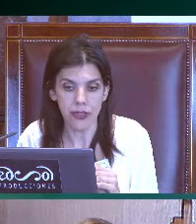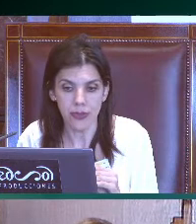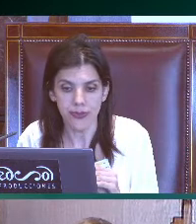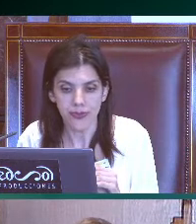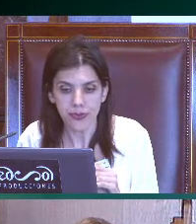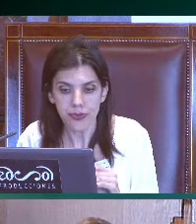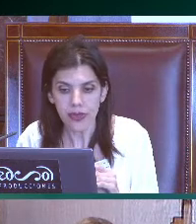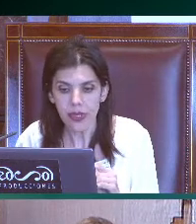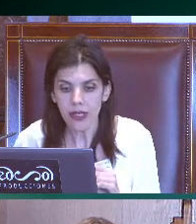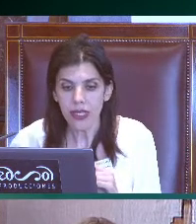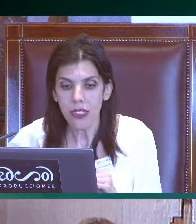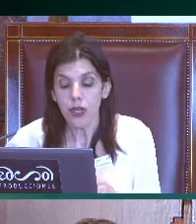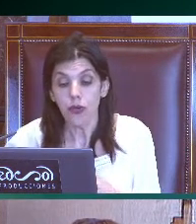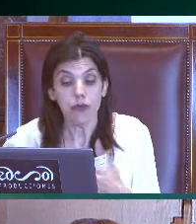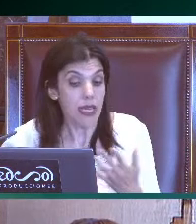bajito.